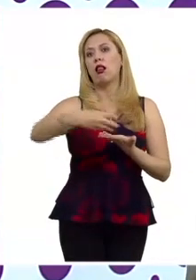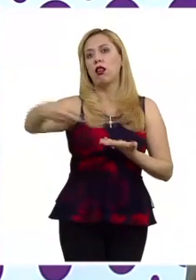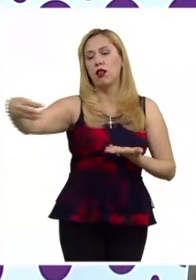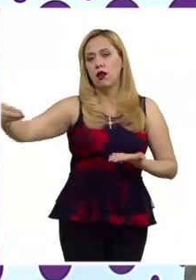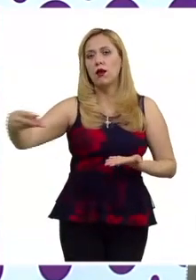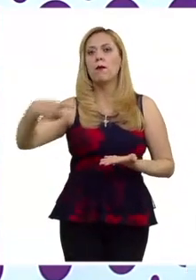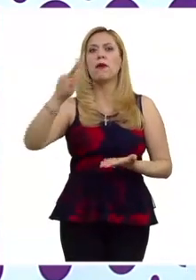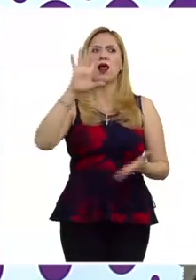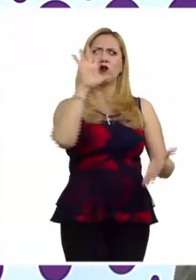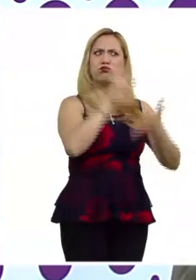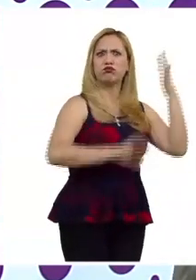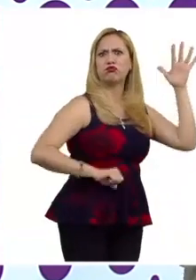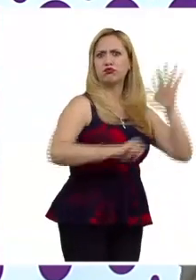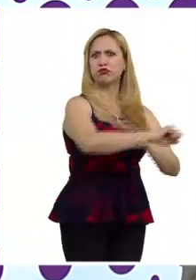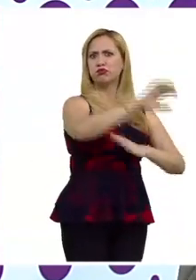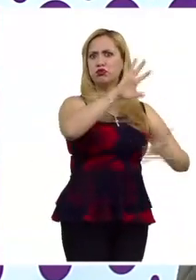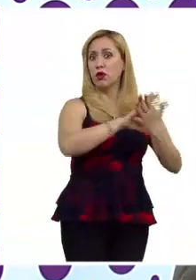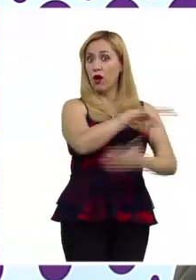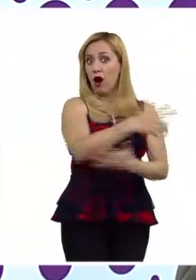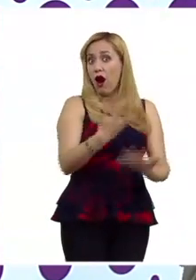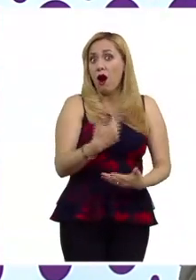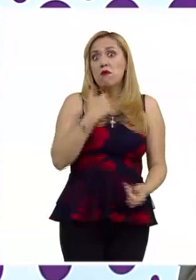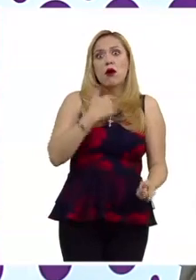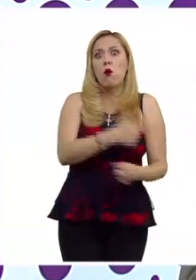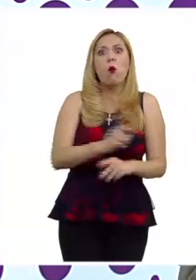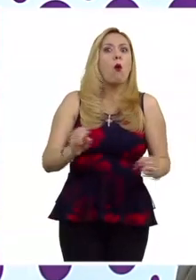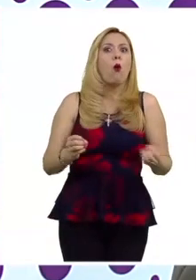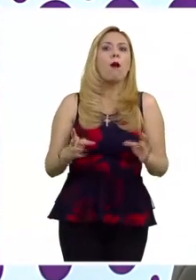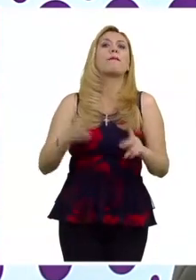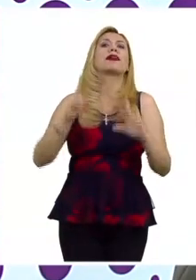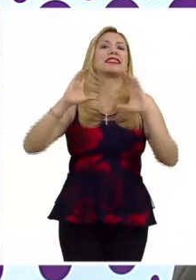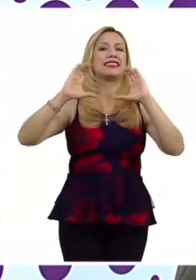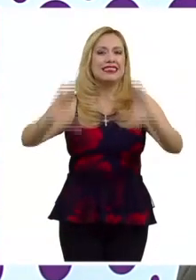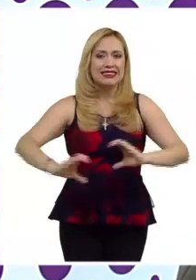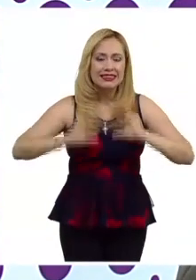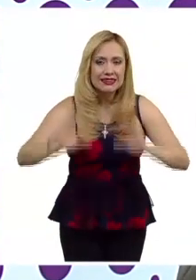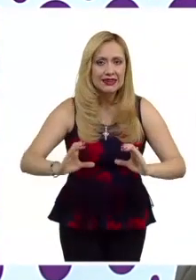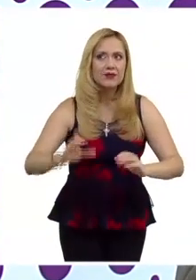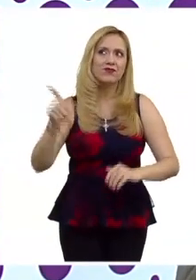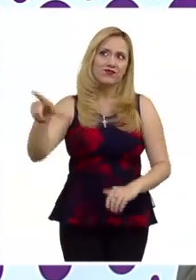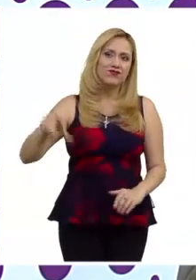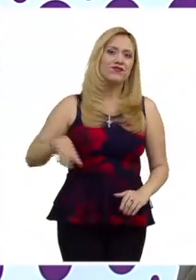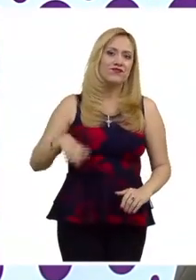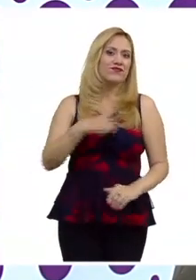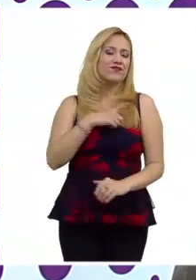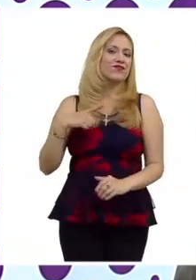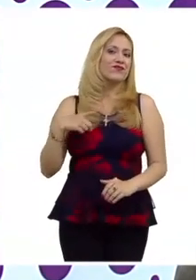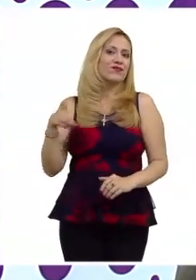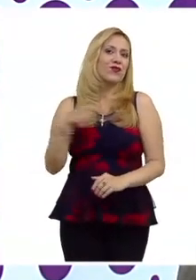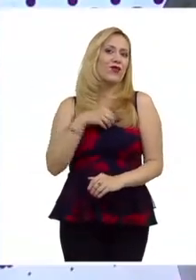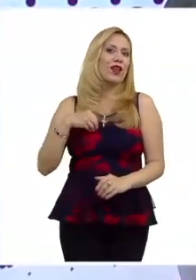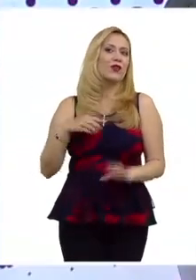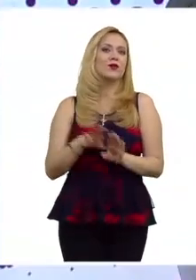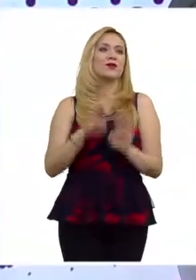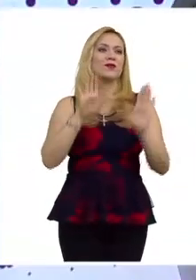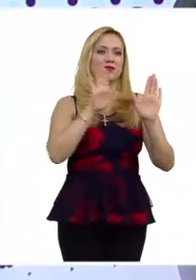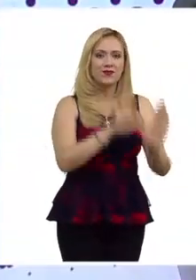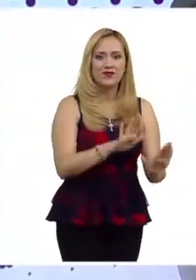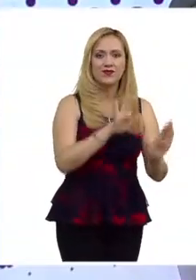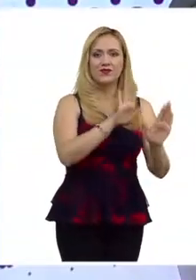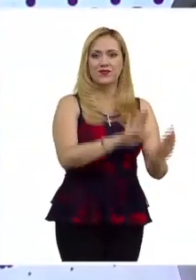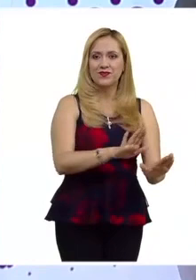es cuando vemos estas reacciones demagógicas por parte del Estado, ¿no? La otra que comentábamos de Nicolás Alvarado, que era un discurso más